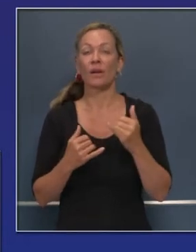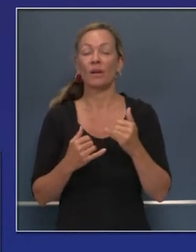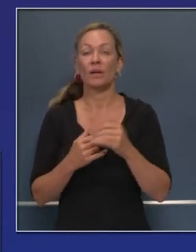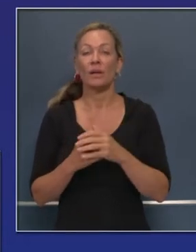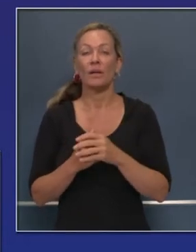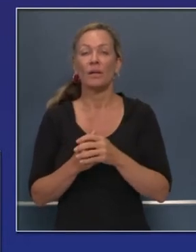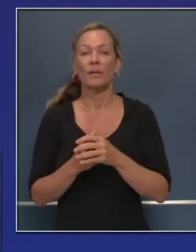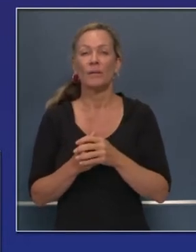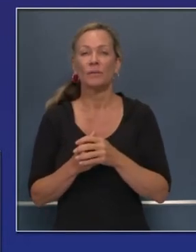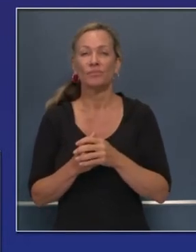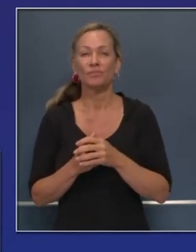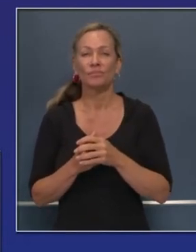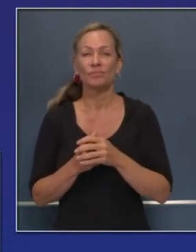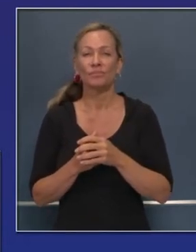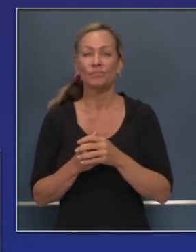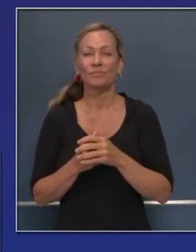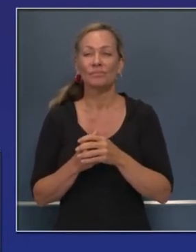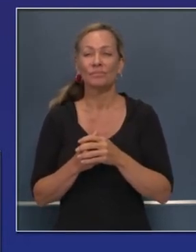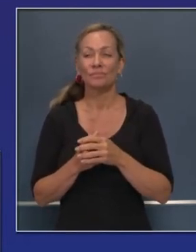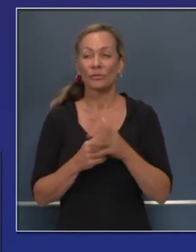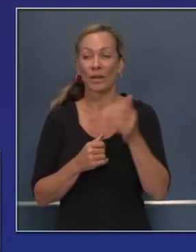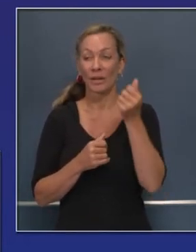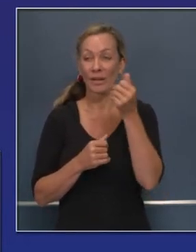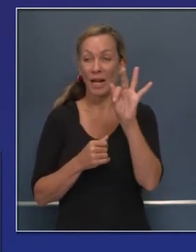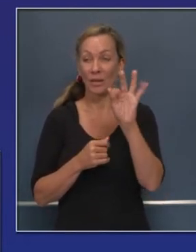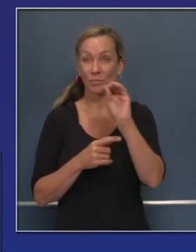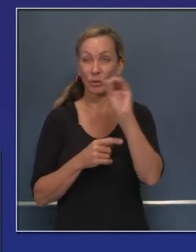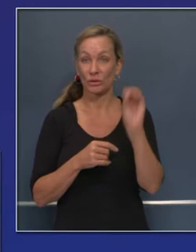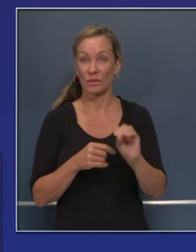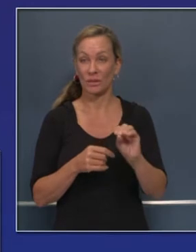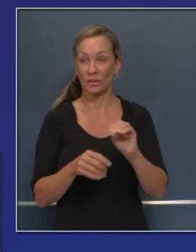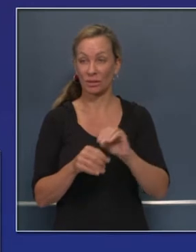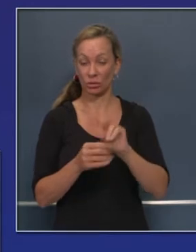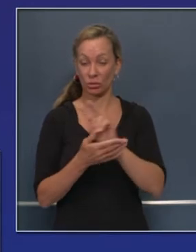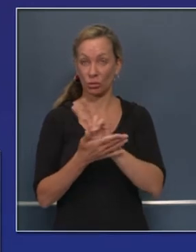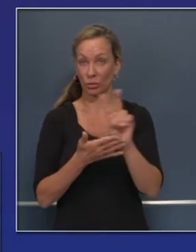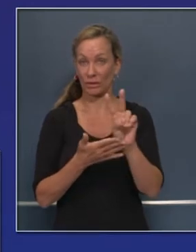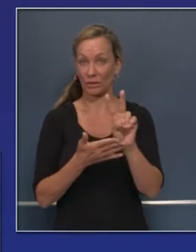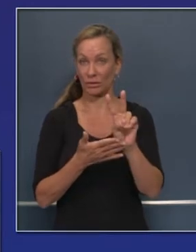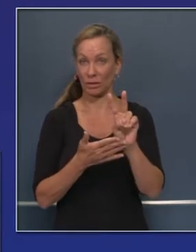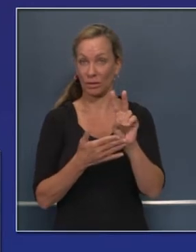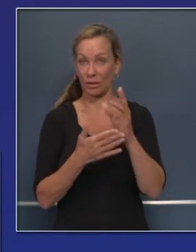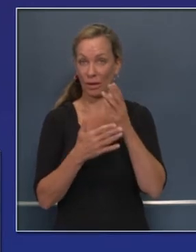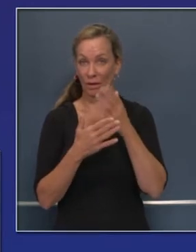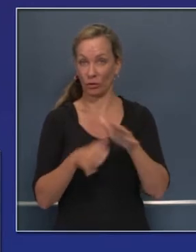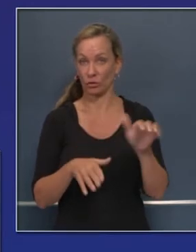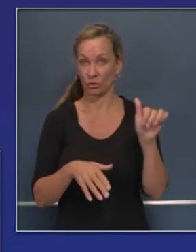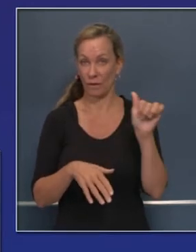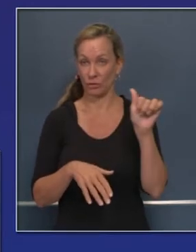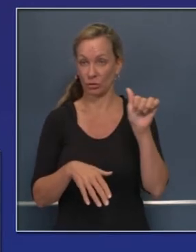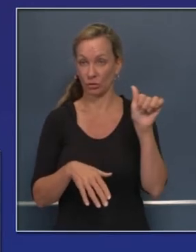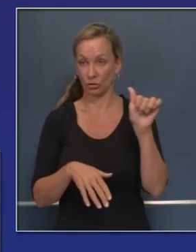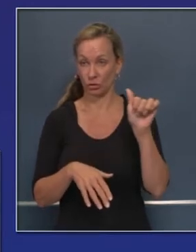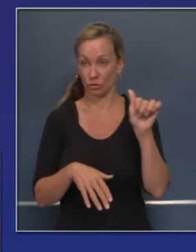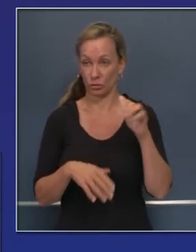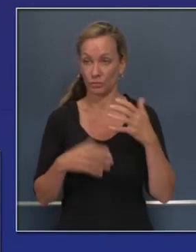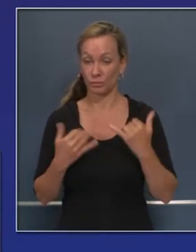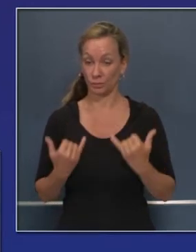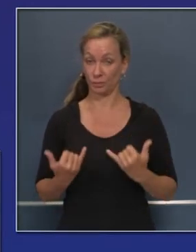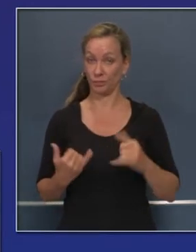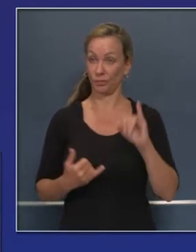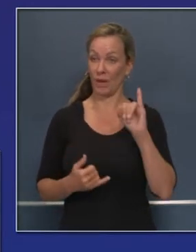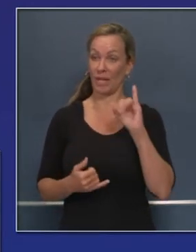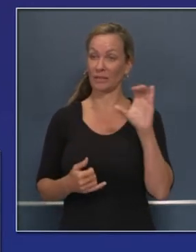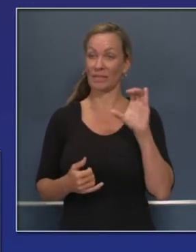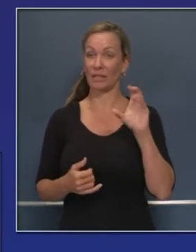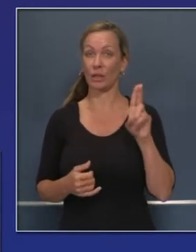ha bajado 19 por ciento a lo largo de 14 días y el número total de casos positivos en cuidado intensivo en nuestro